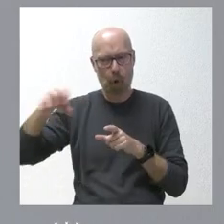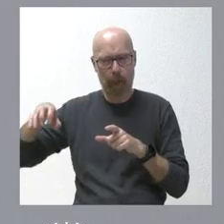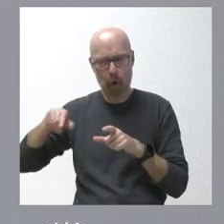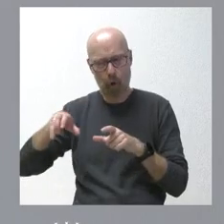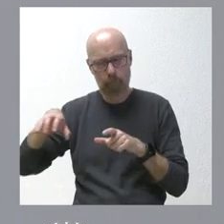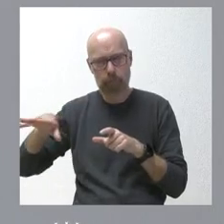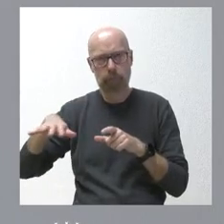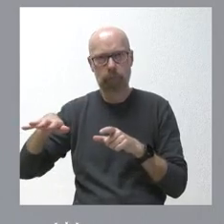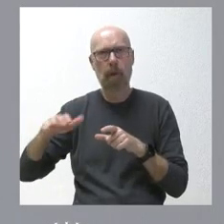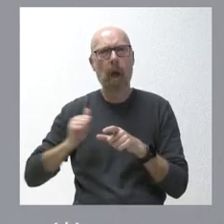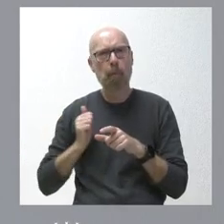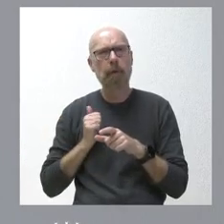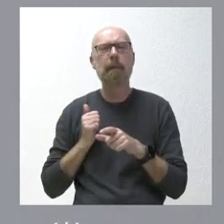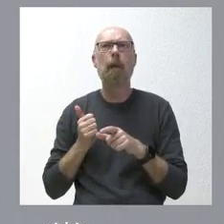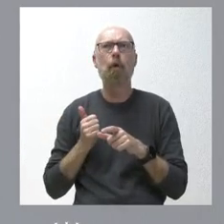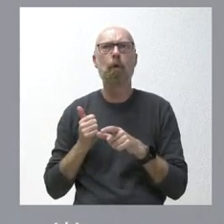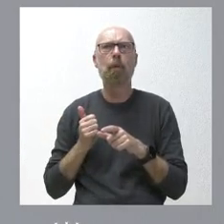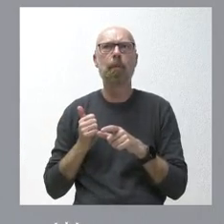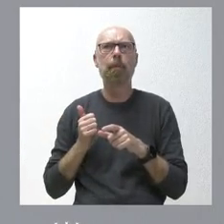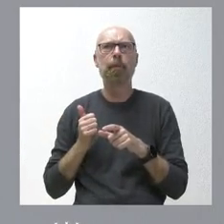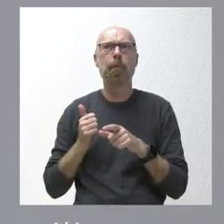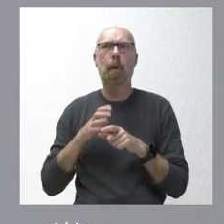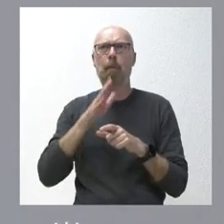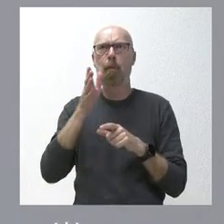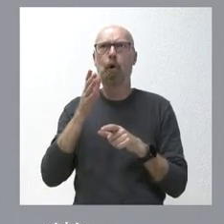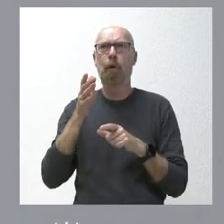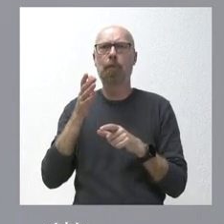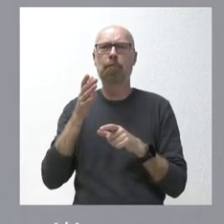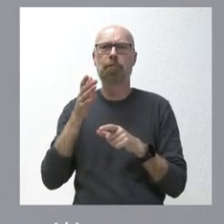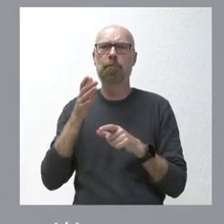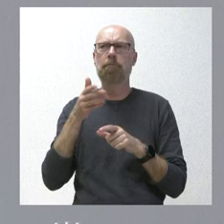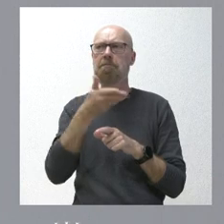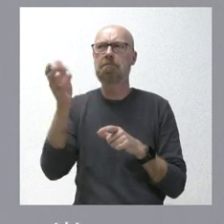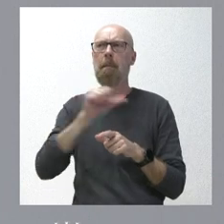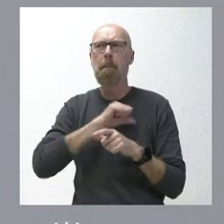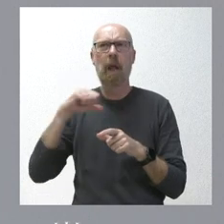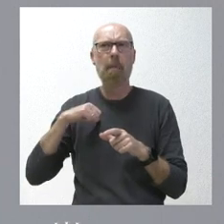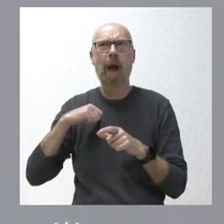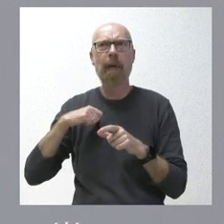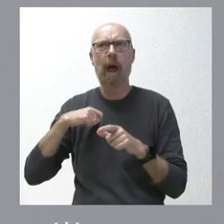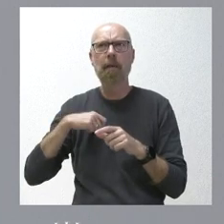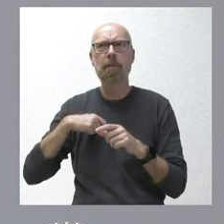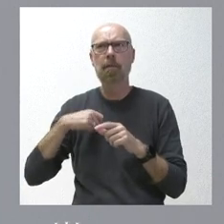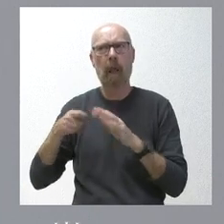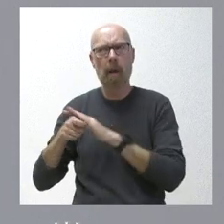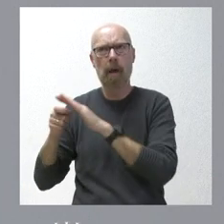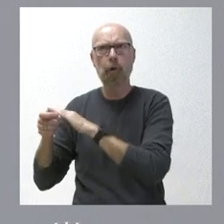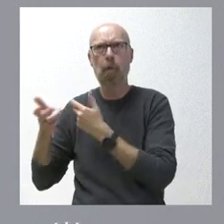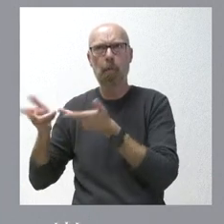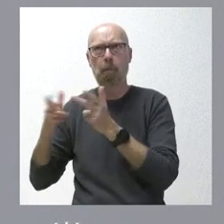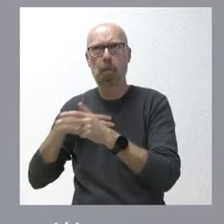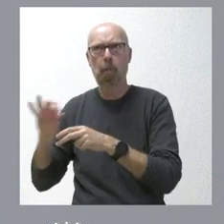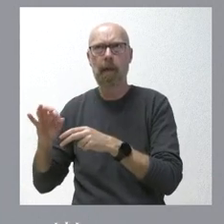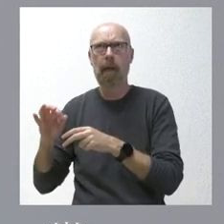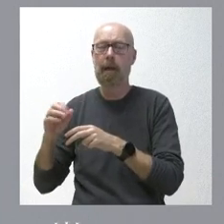aprovechado por las inversiones privadas que comenta usted en su pregunta. Y, por tanto, las obras de